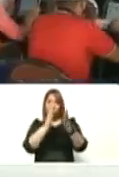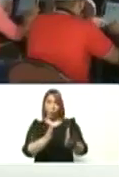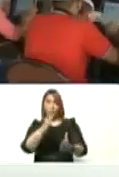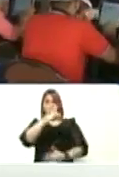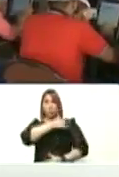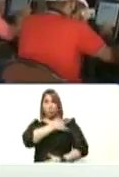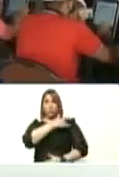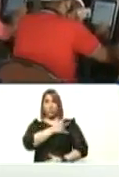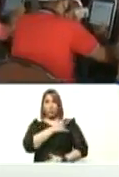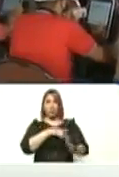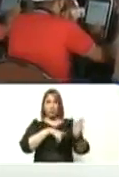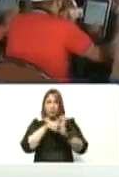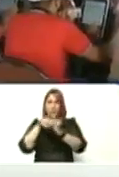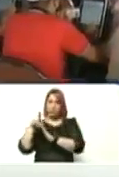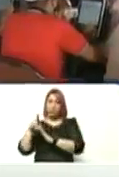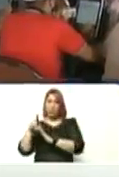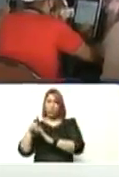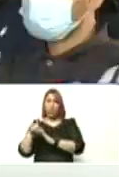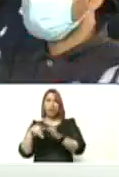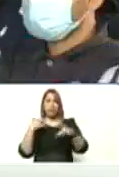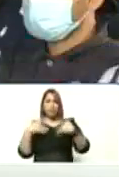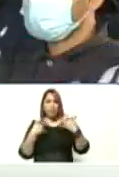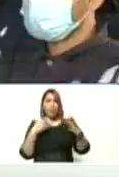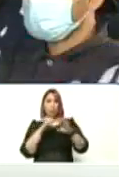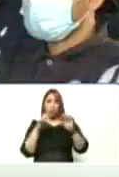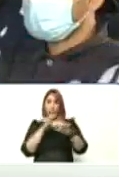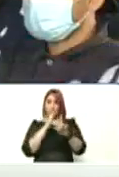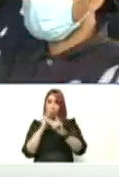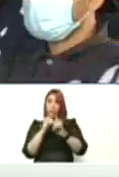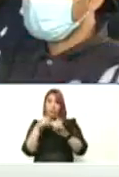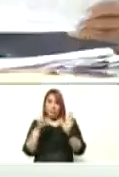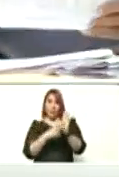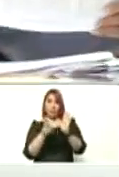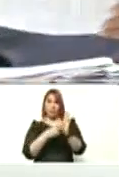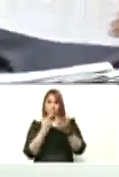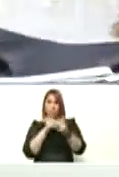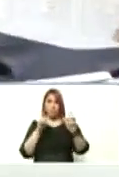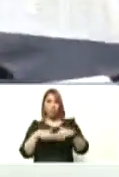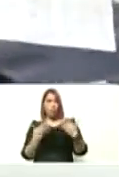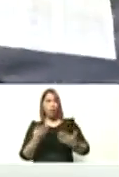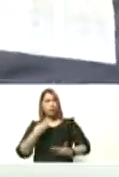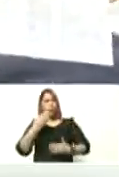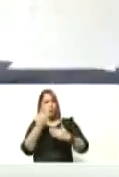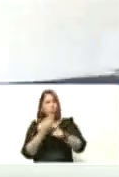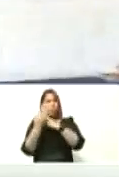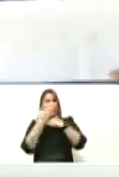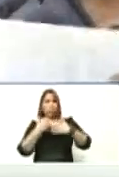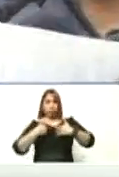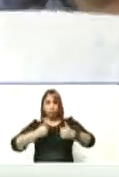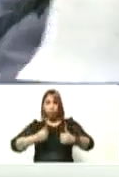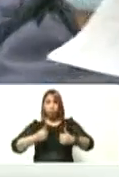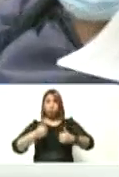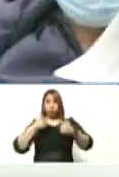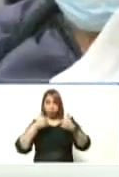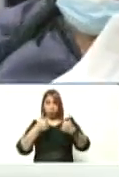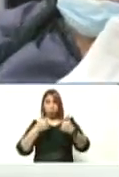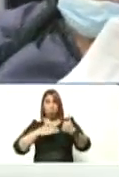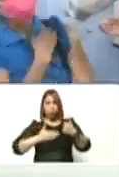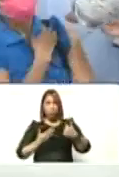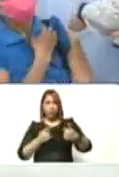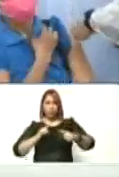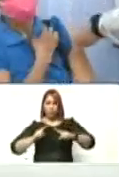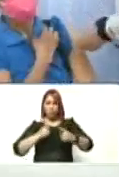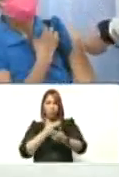desarrollar su actividad educativa cultural es la verdadera libertad cuando estás protegido y sano puedes ejercer tu